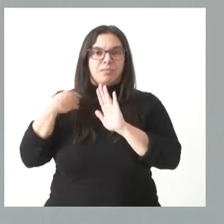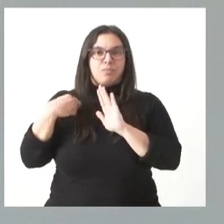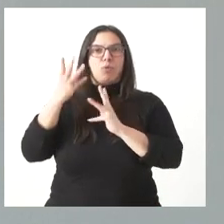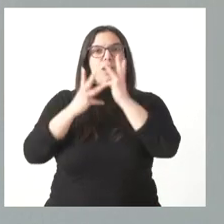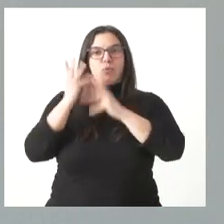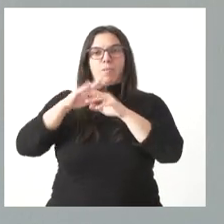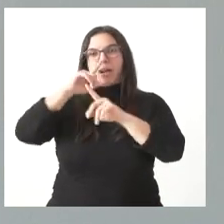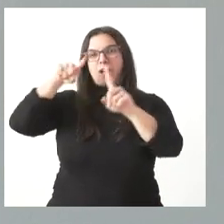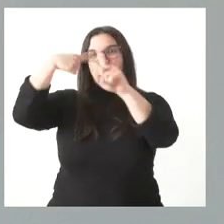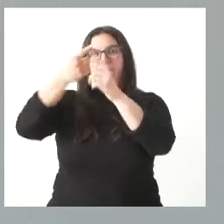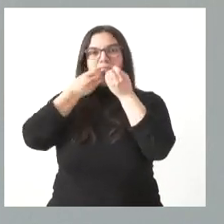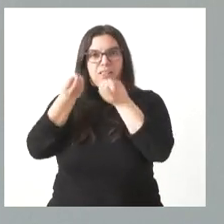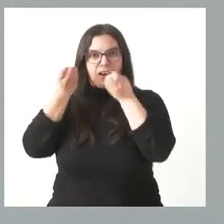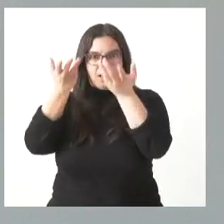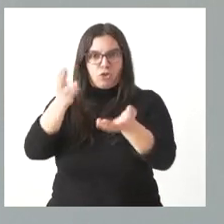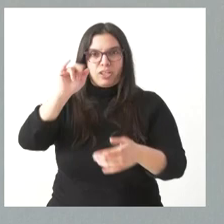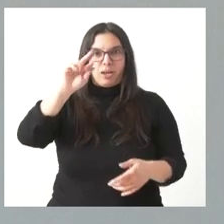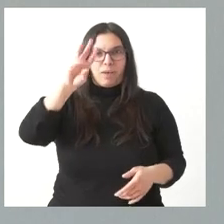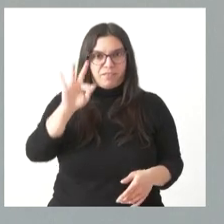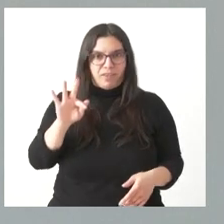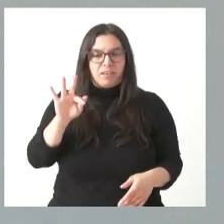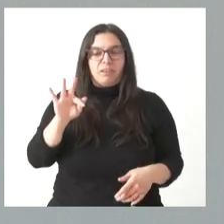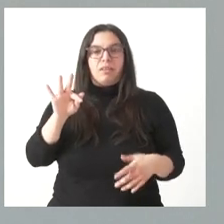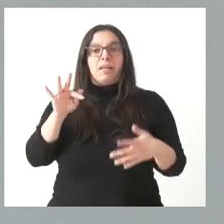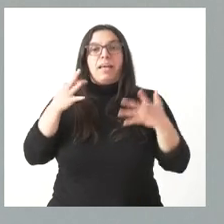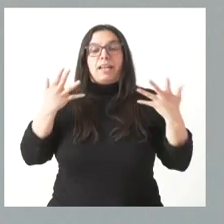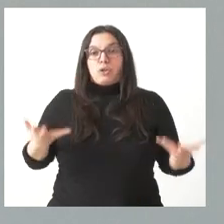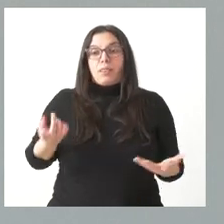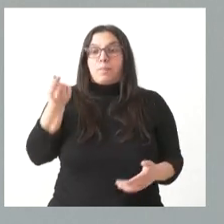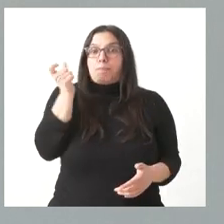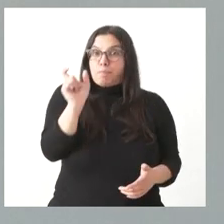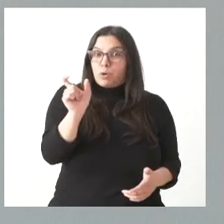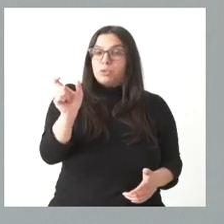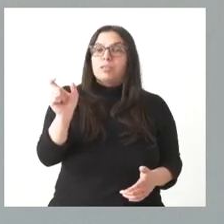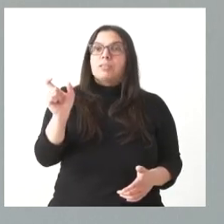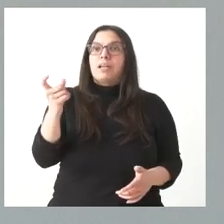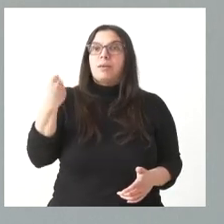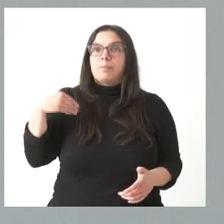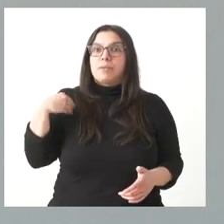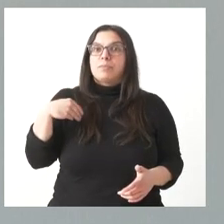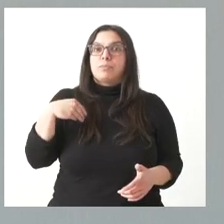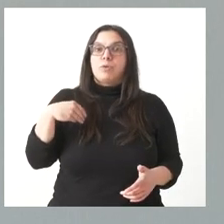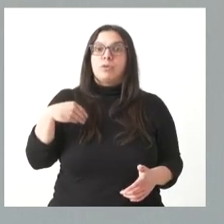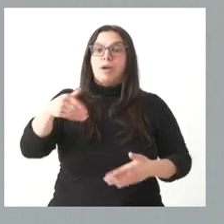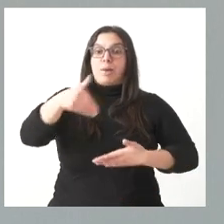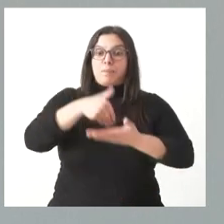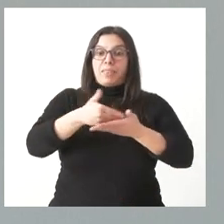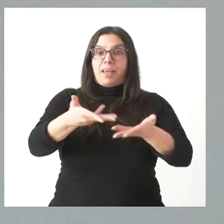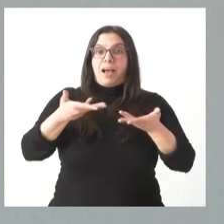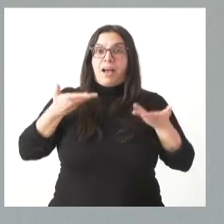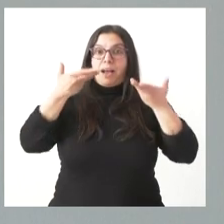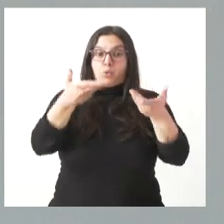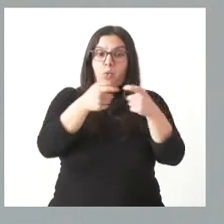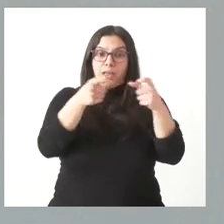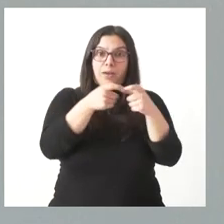del sistema de ILRPF. Este importe que se otorga a las familias que pidan la ayuda no tendrán